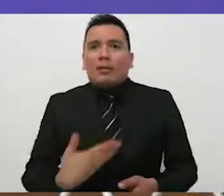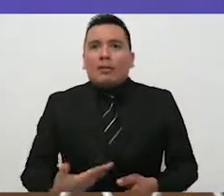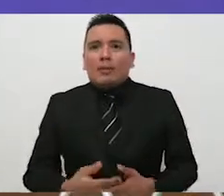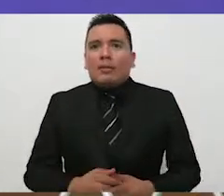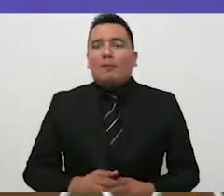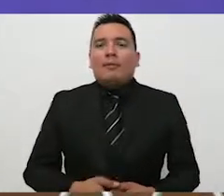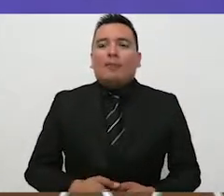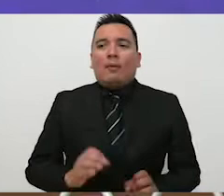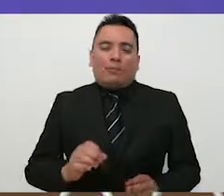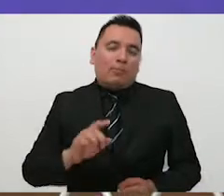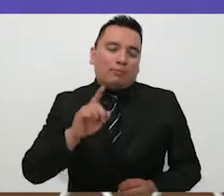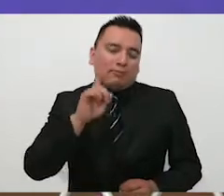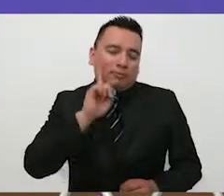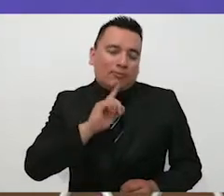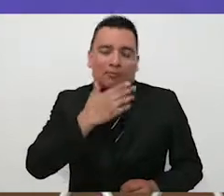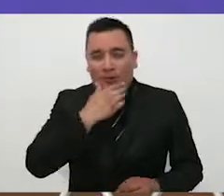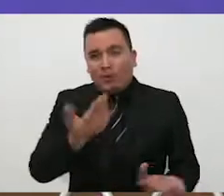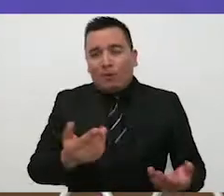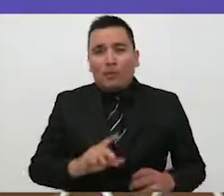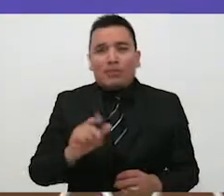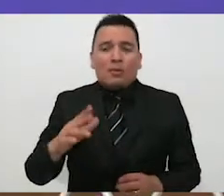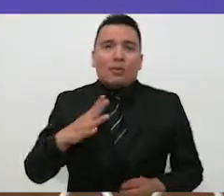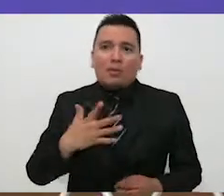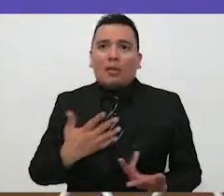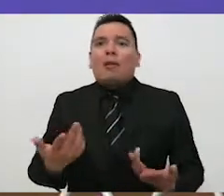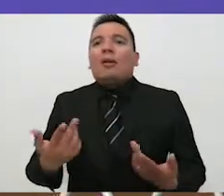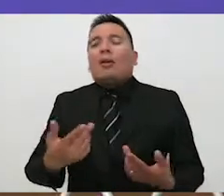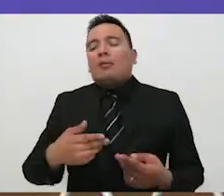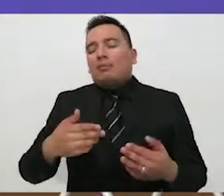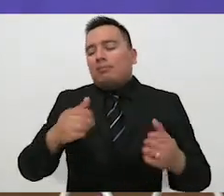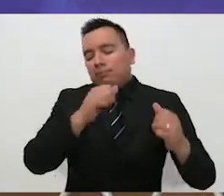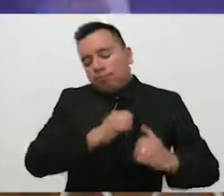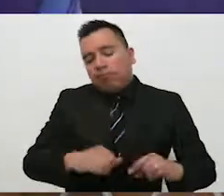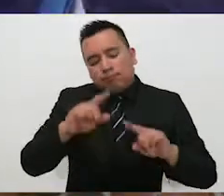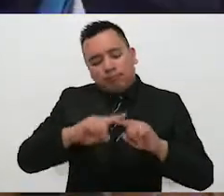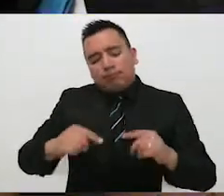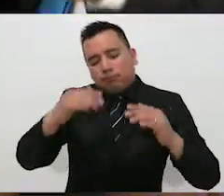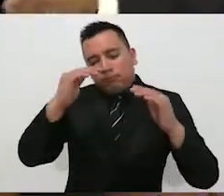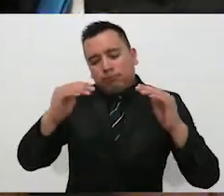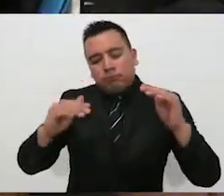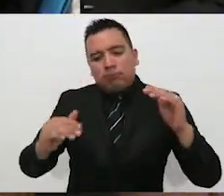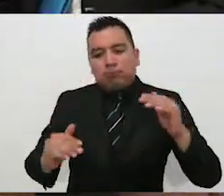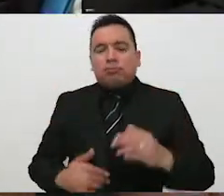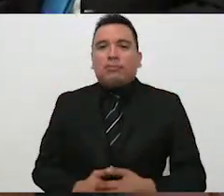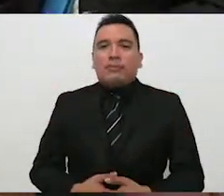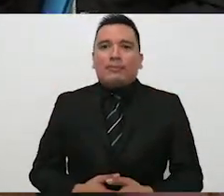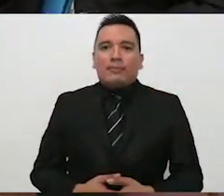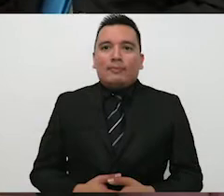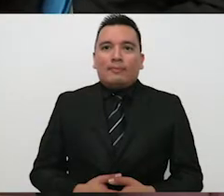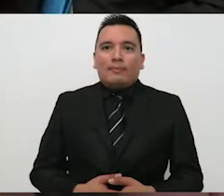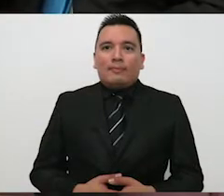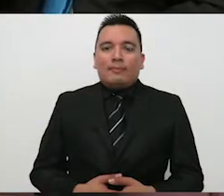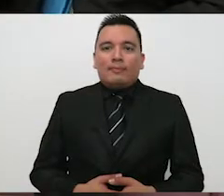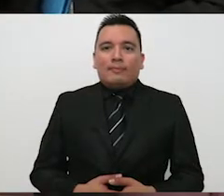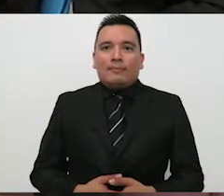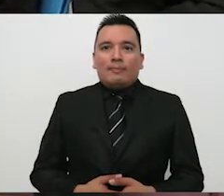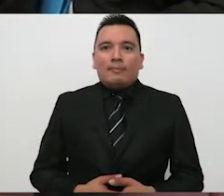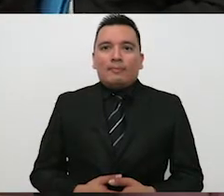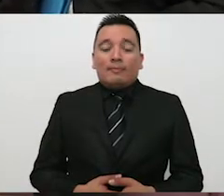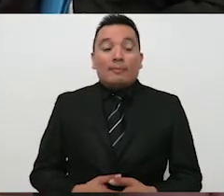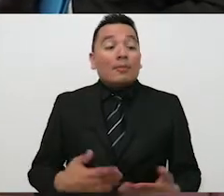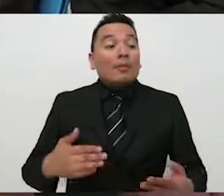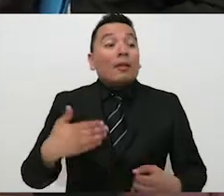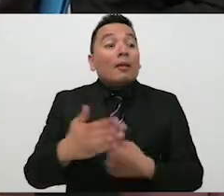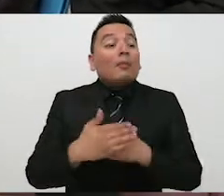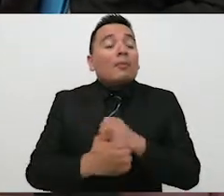son los regidores, los síndicos, y así ocupando hasta integrar todo el cabildo infantil. ¿Qué podemos esperar en 2020 en cuestión de educación